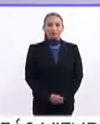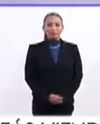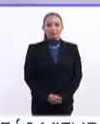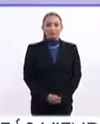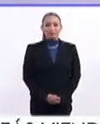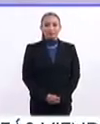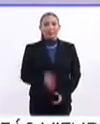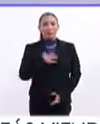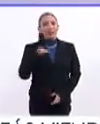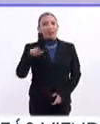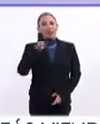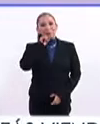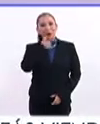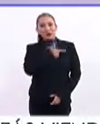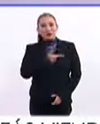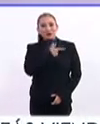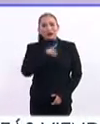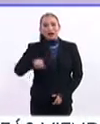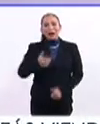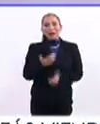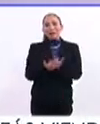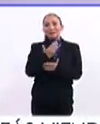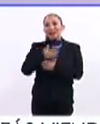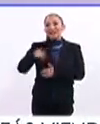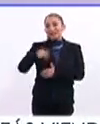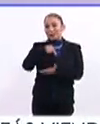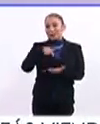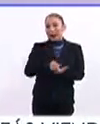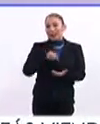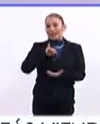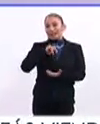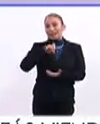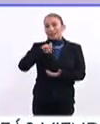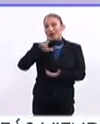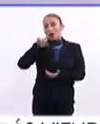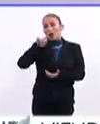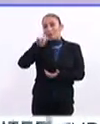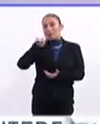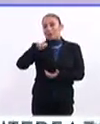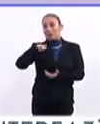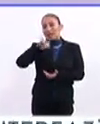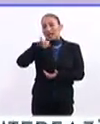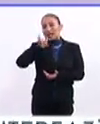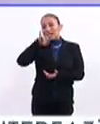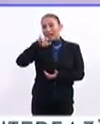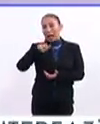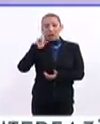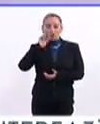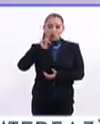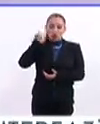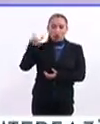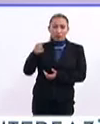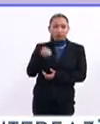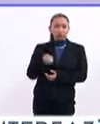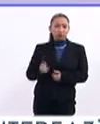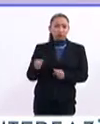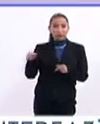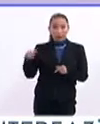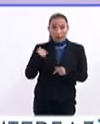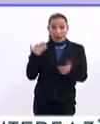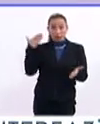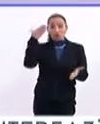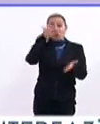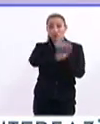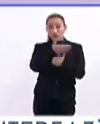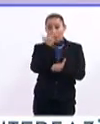Y bueno, está bien, un gusto tener esta mañana en el Estudio de Interface a Isabel López Mejía, una joven muy talentosa que logró